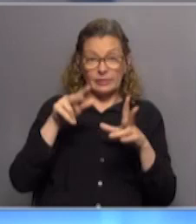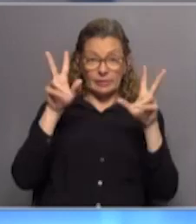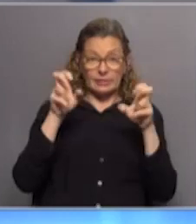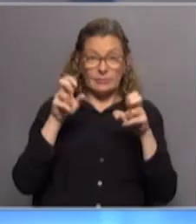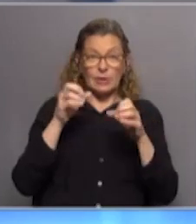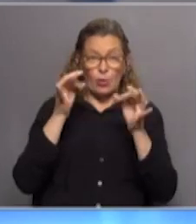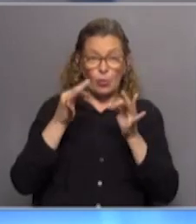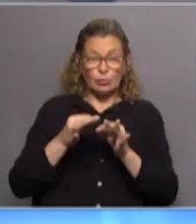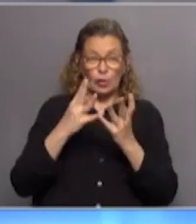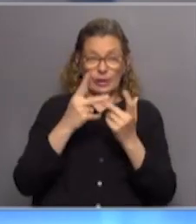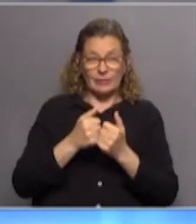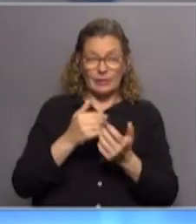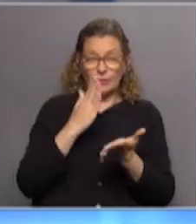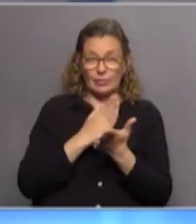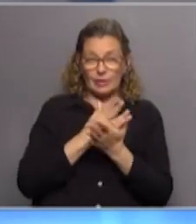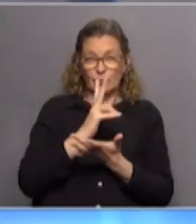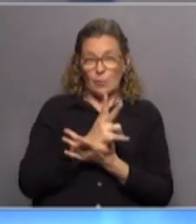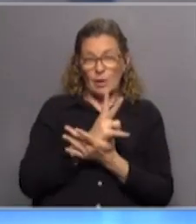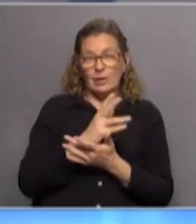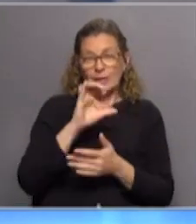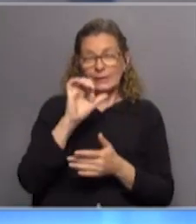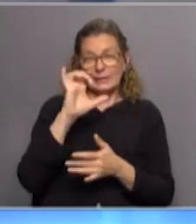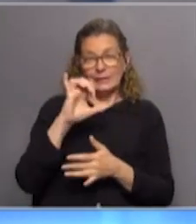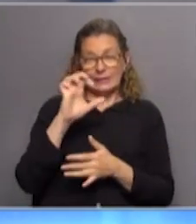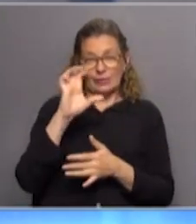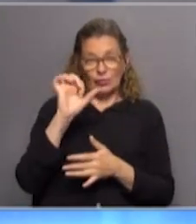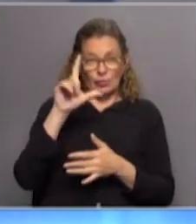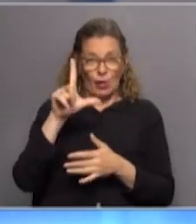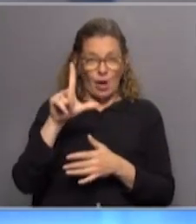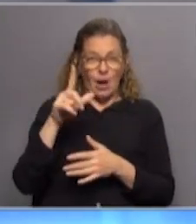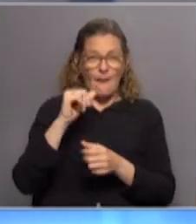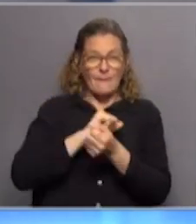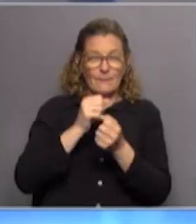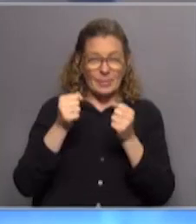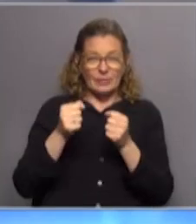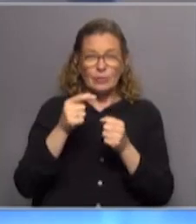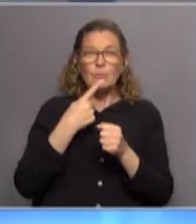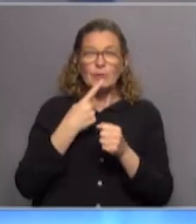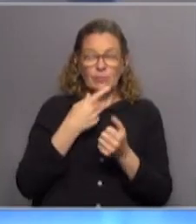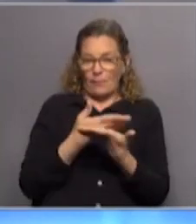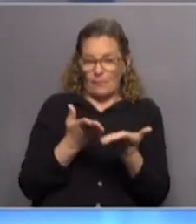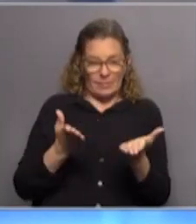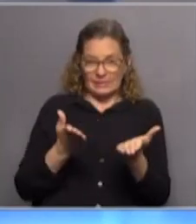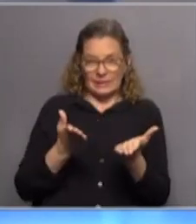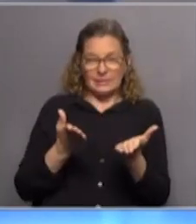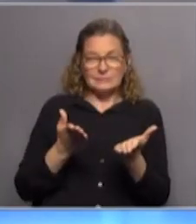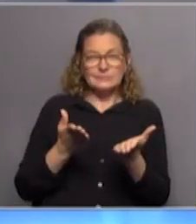tema, justamente. Desde organizaciones de derechos humanos, por ejemplo, Crisol, de expresos y presas políticas, por más que se plantean como